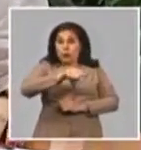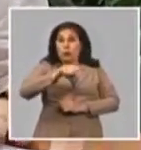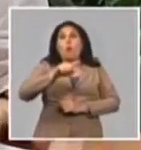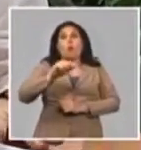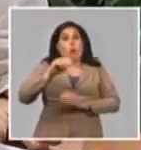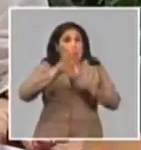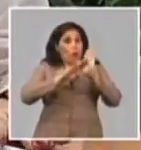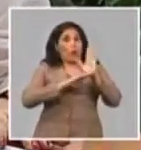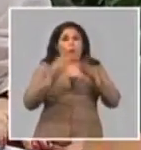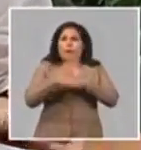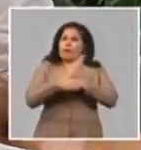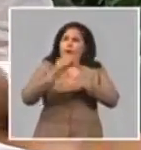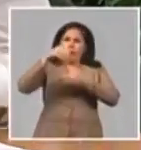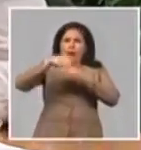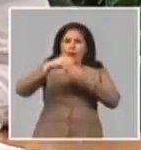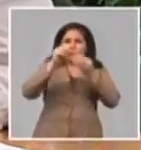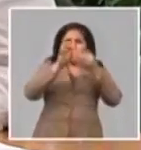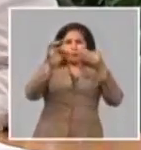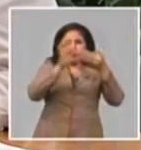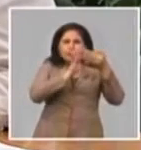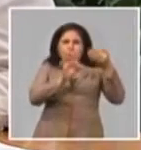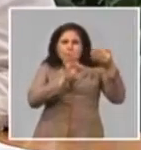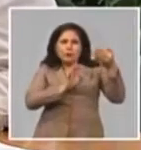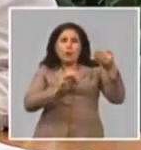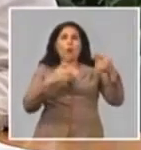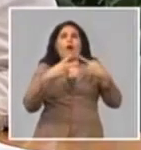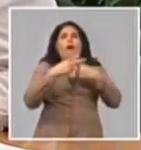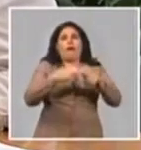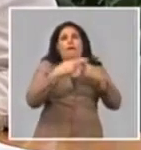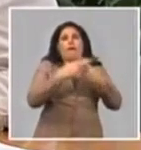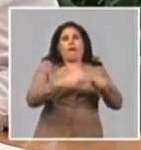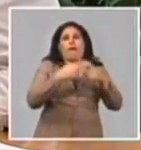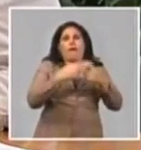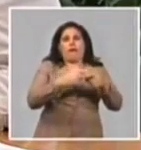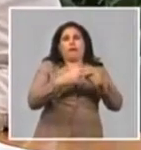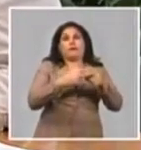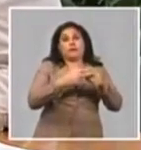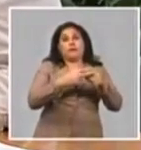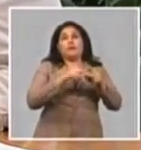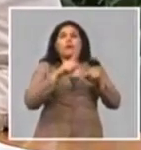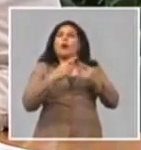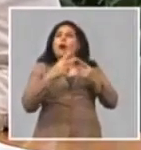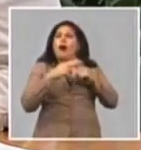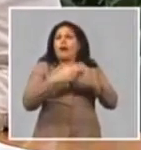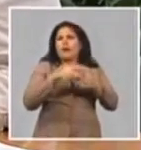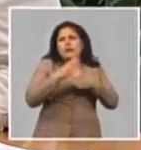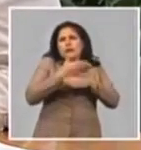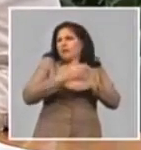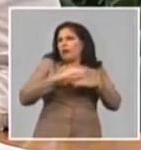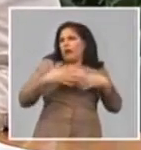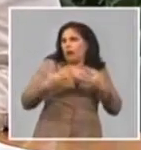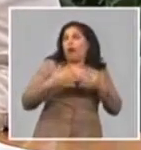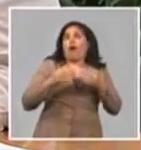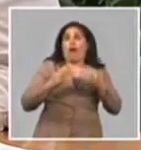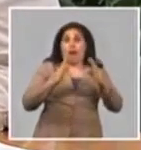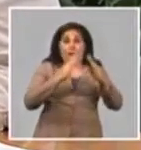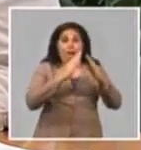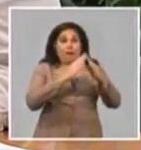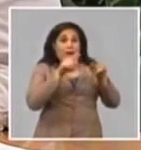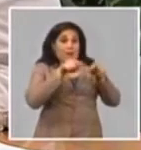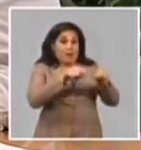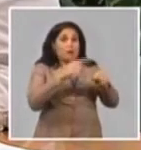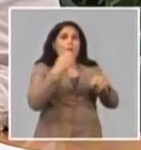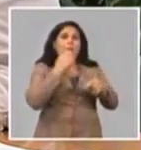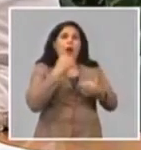subprogramas que llevamos dentro, está el programa de la rehabilitación. La rehabilitación que es además lo que más